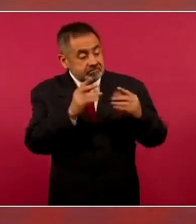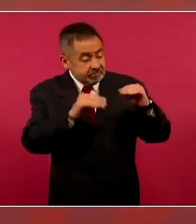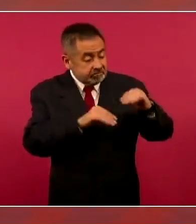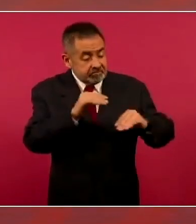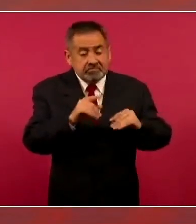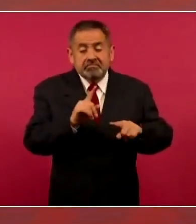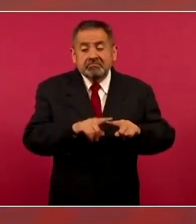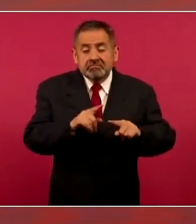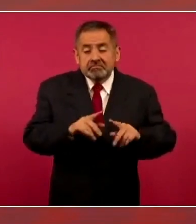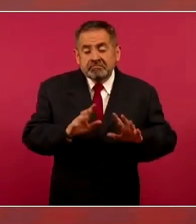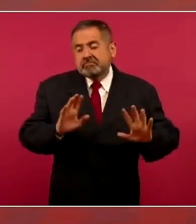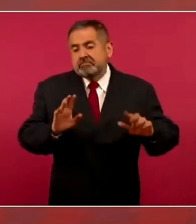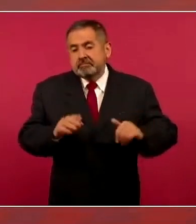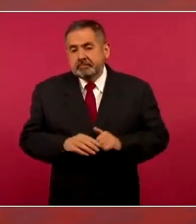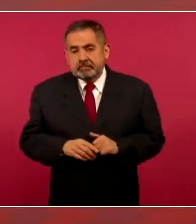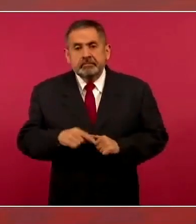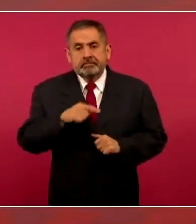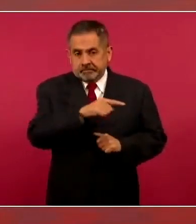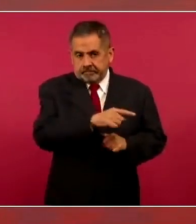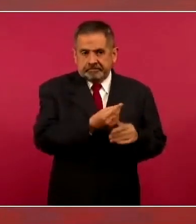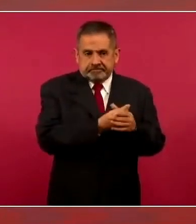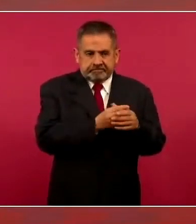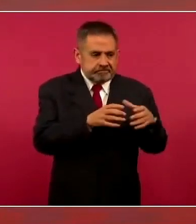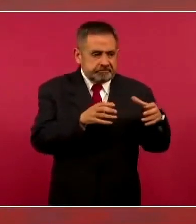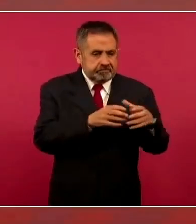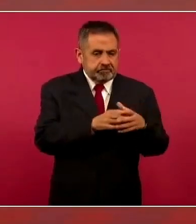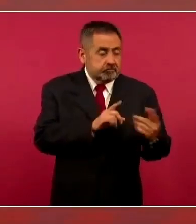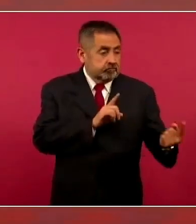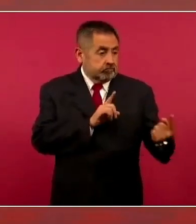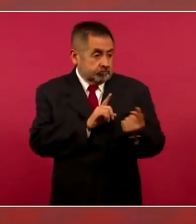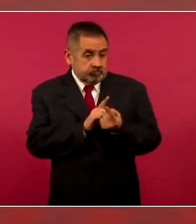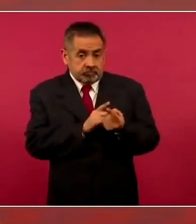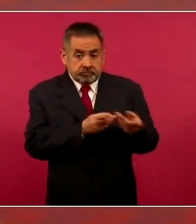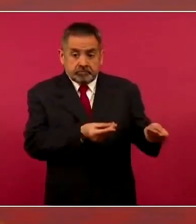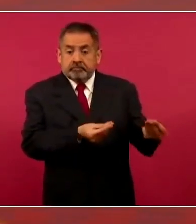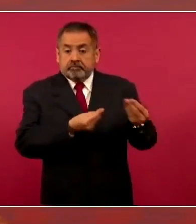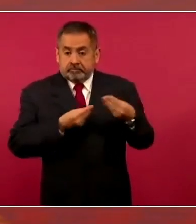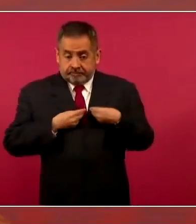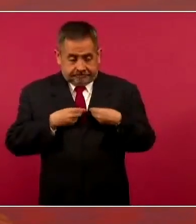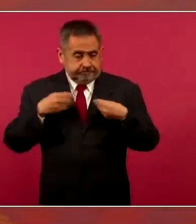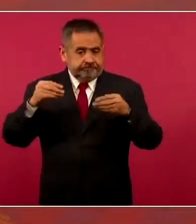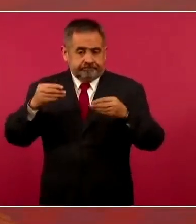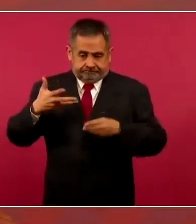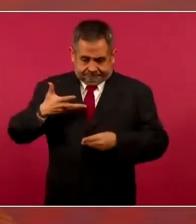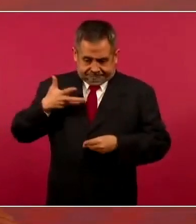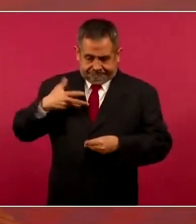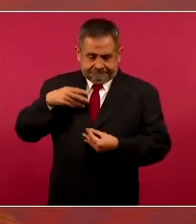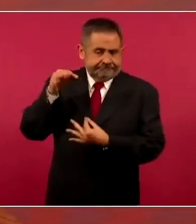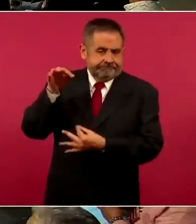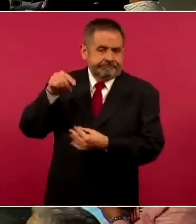Pero de que se dio la reunión y me entregó el documento y que tengo el documento, sí.